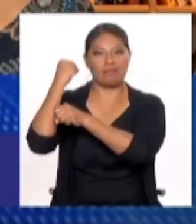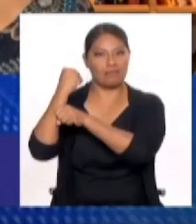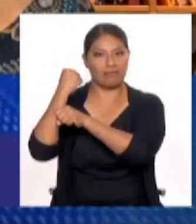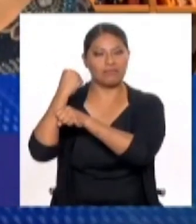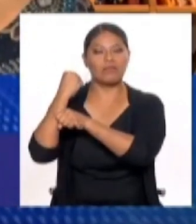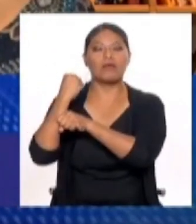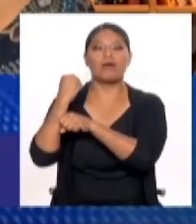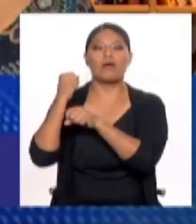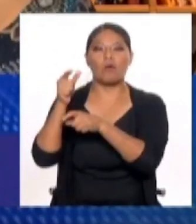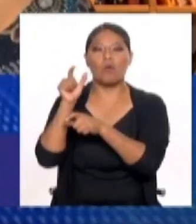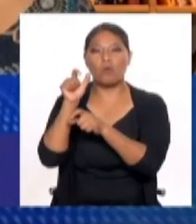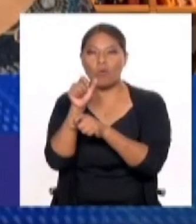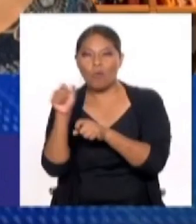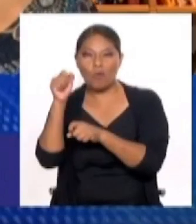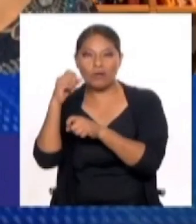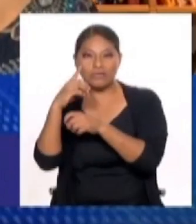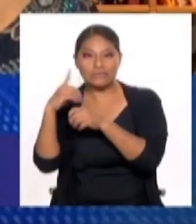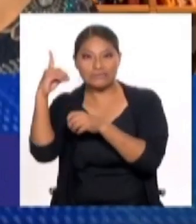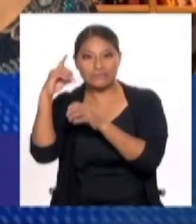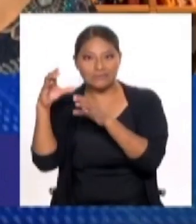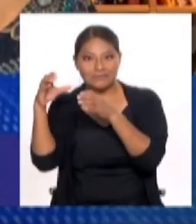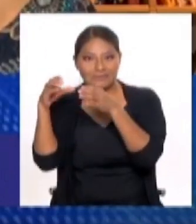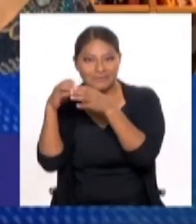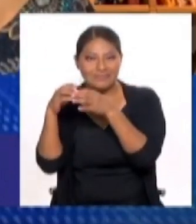más cerca, digamos, a lo ultra.